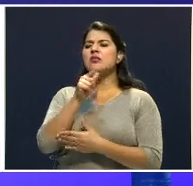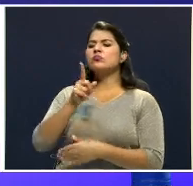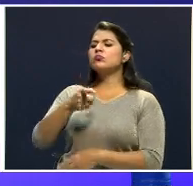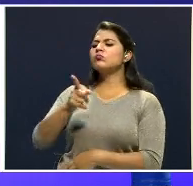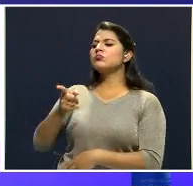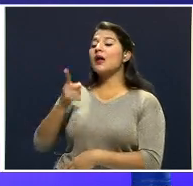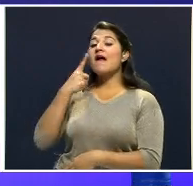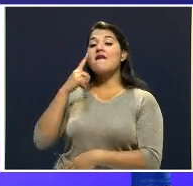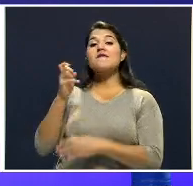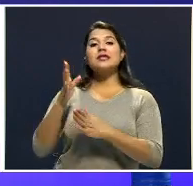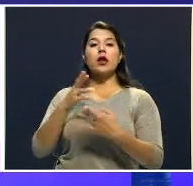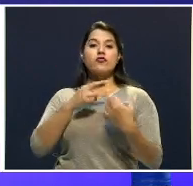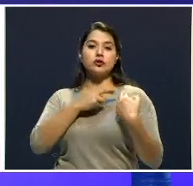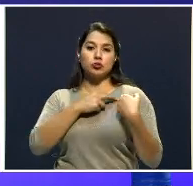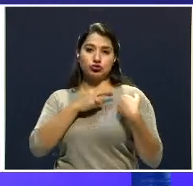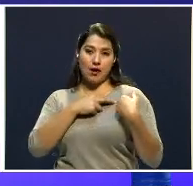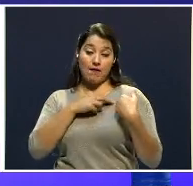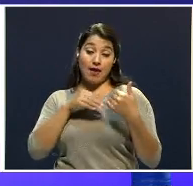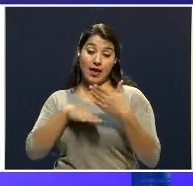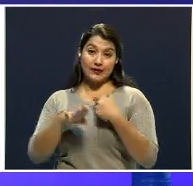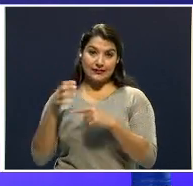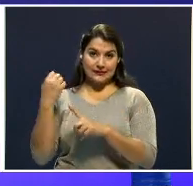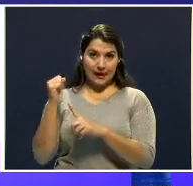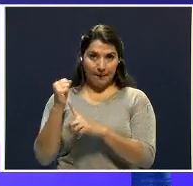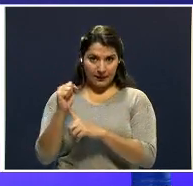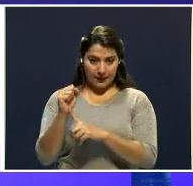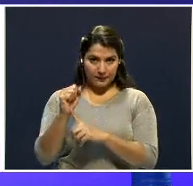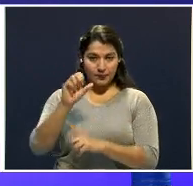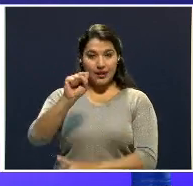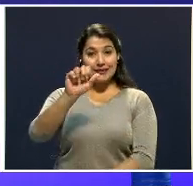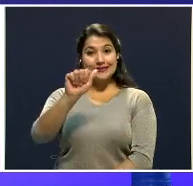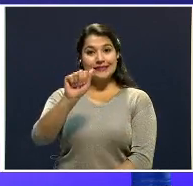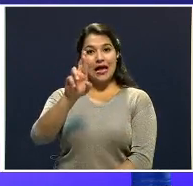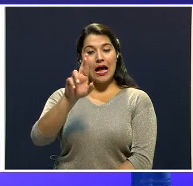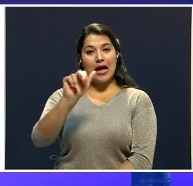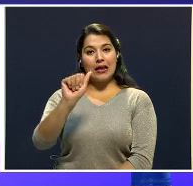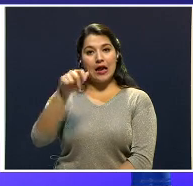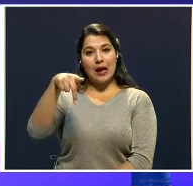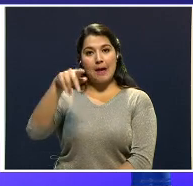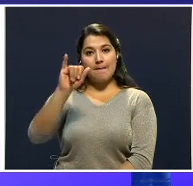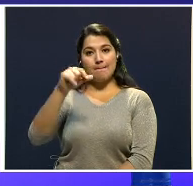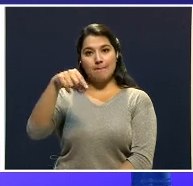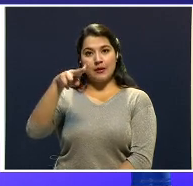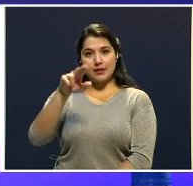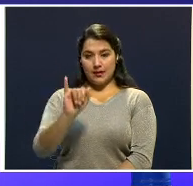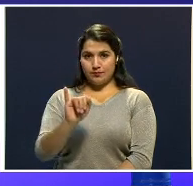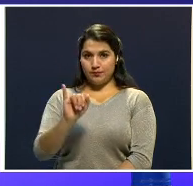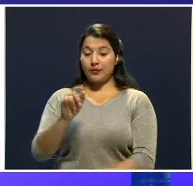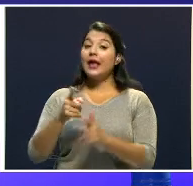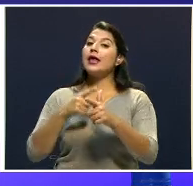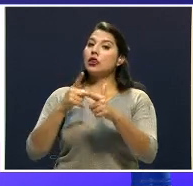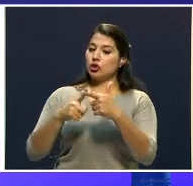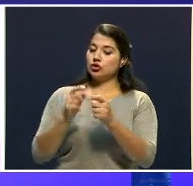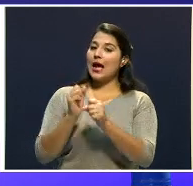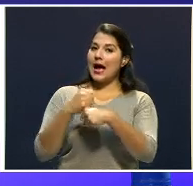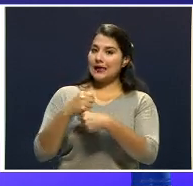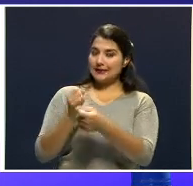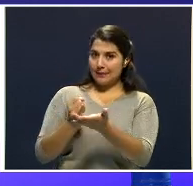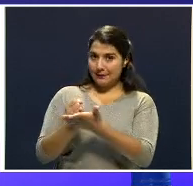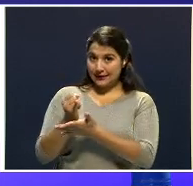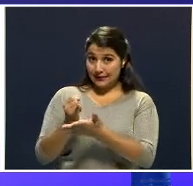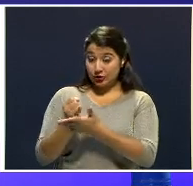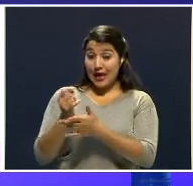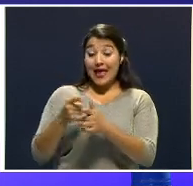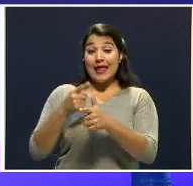fiscal encargado del caso en Sarapiquí. Y efectivamente la investigación se hace. Y OIJ,